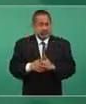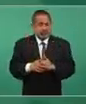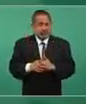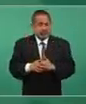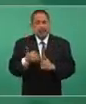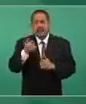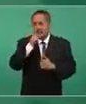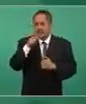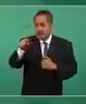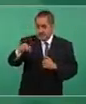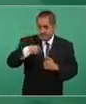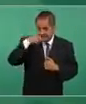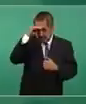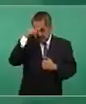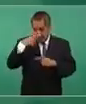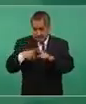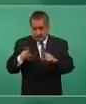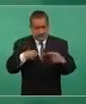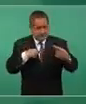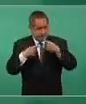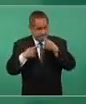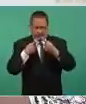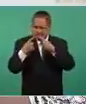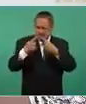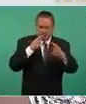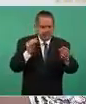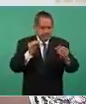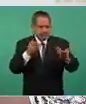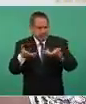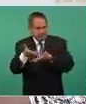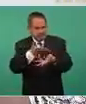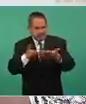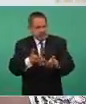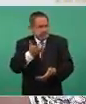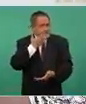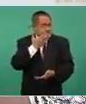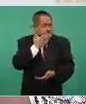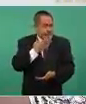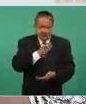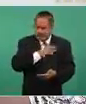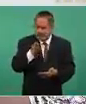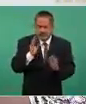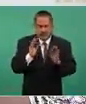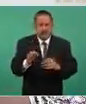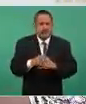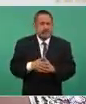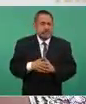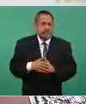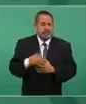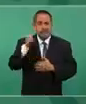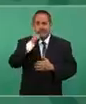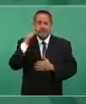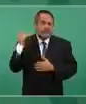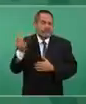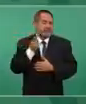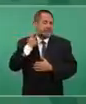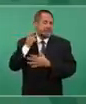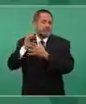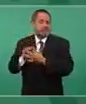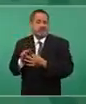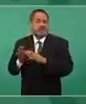debate, por eso lo mejor que hay como sistema político